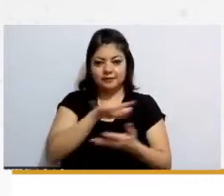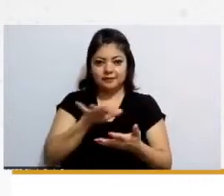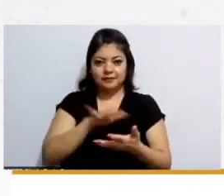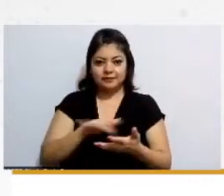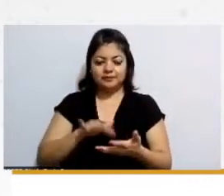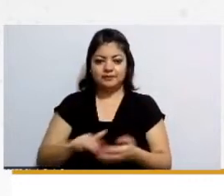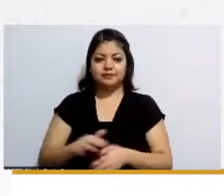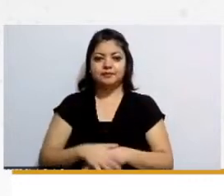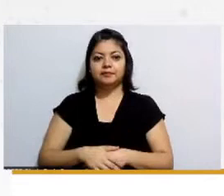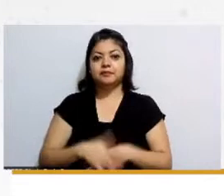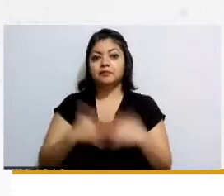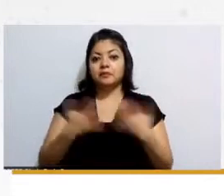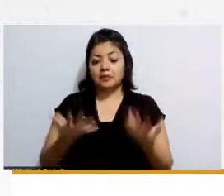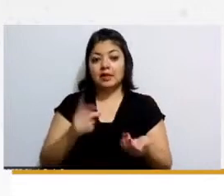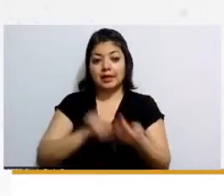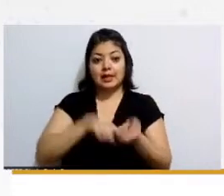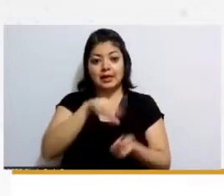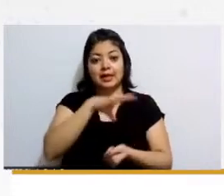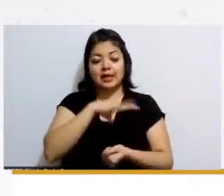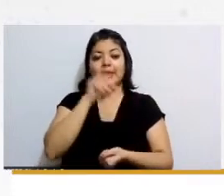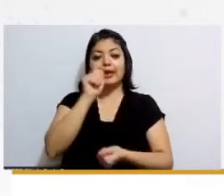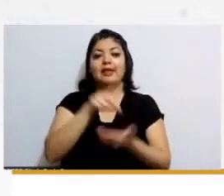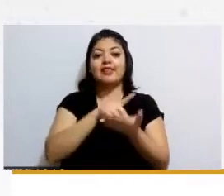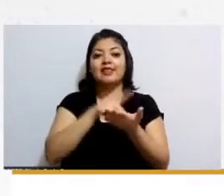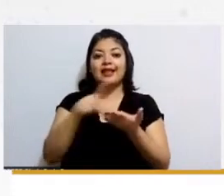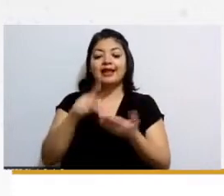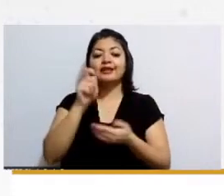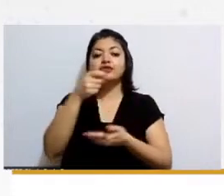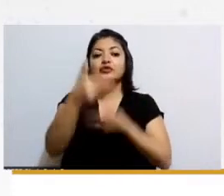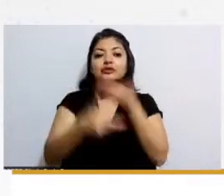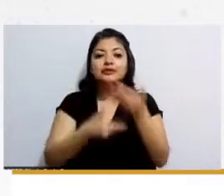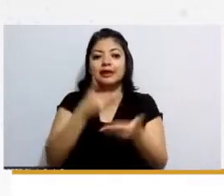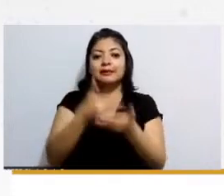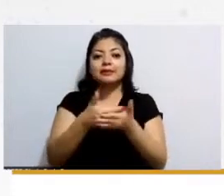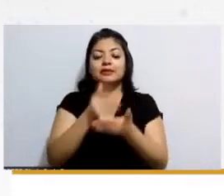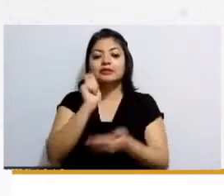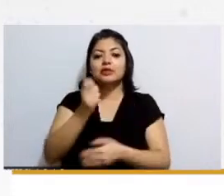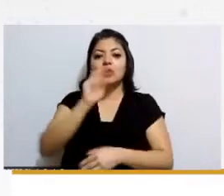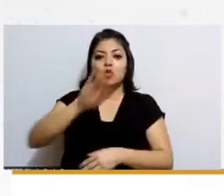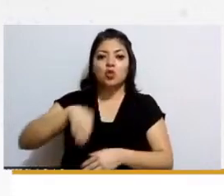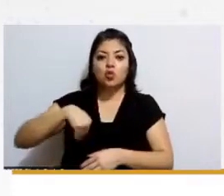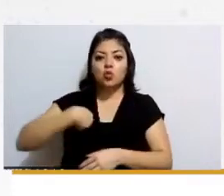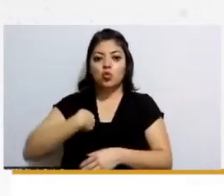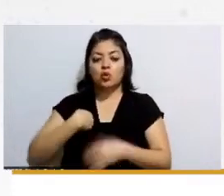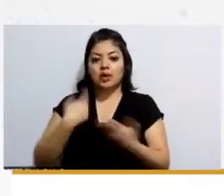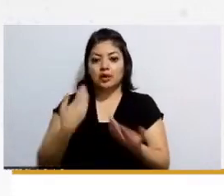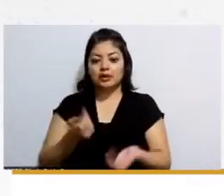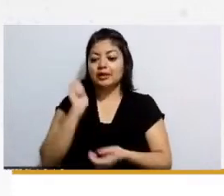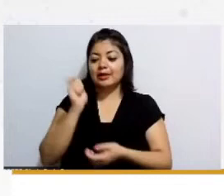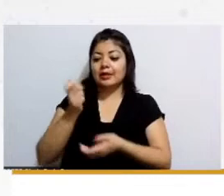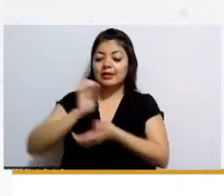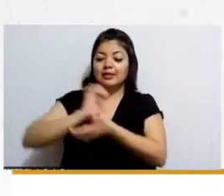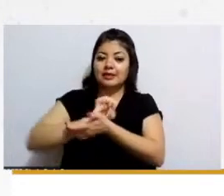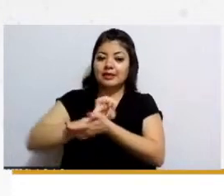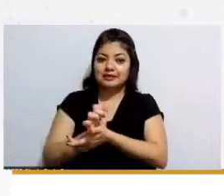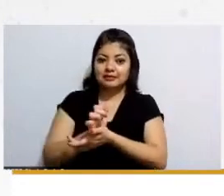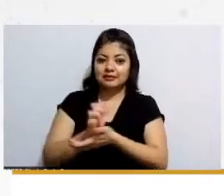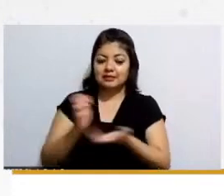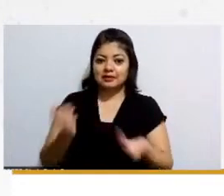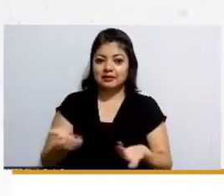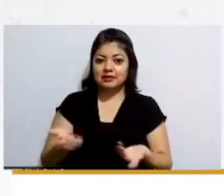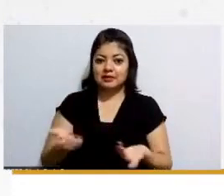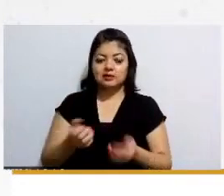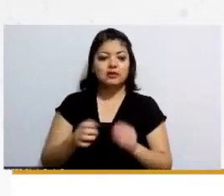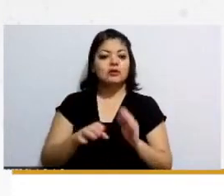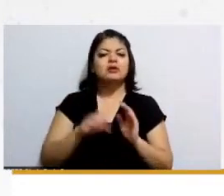y bueno aquí ya viene derecho a la prestación del servicio de de guarderías discriminación en por